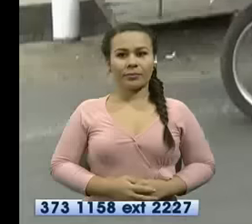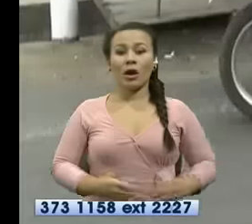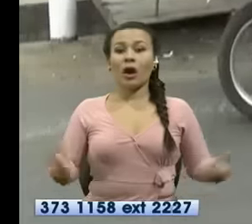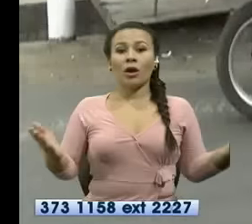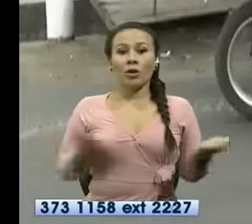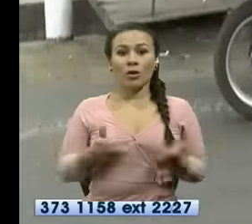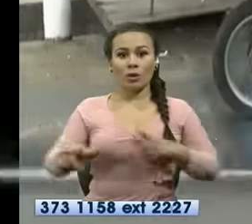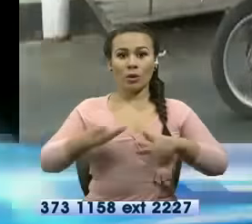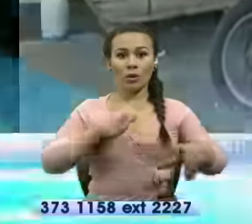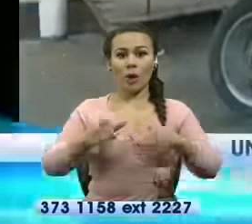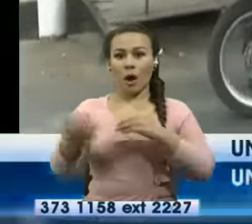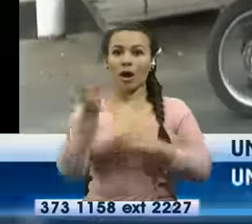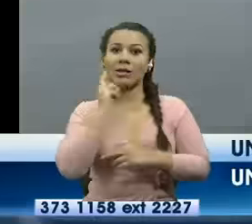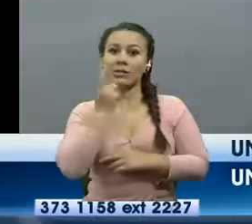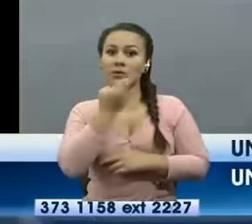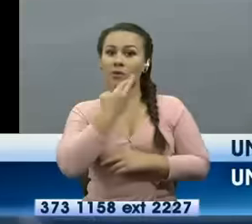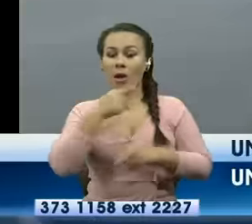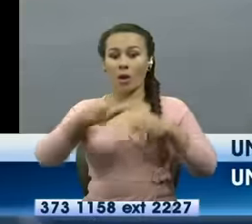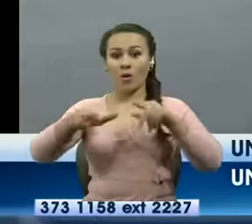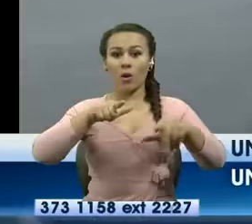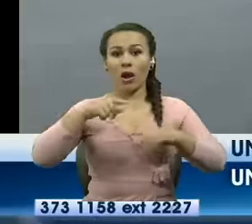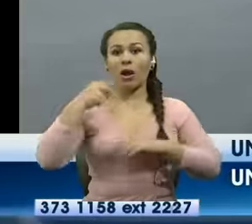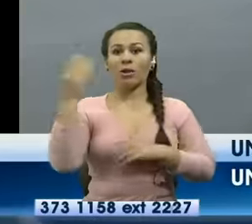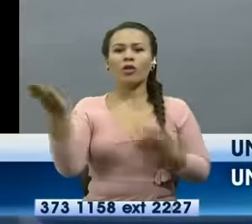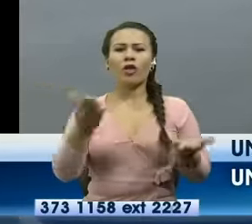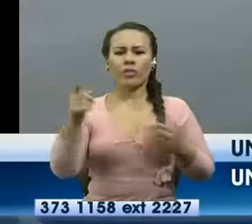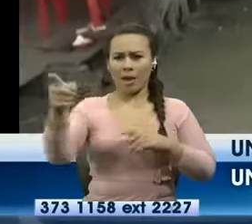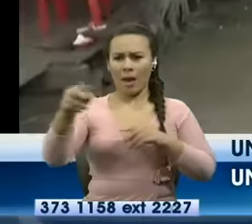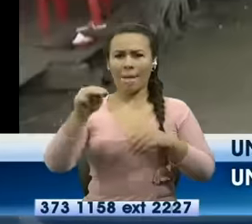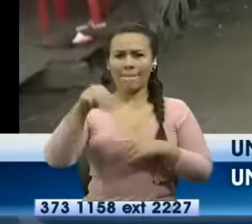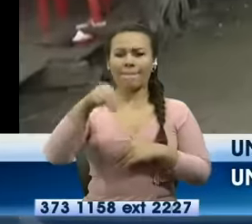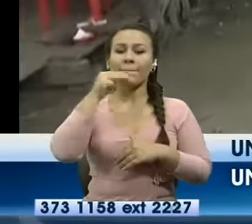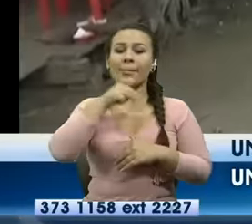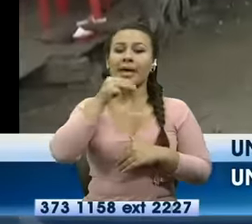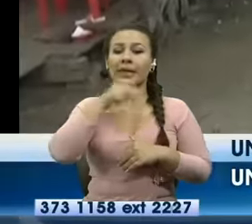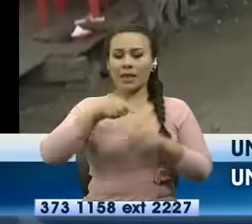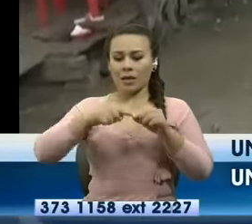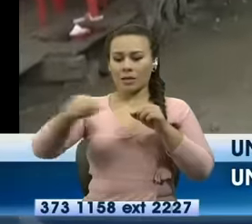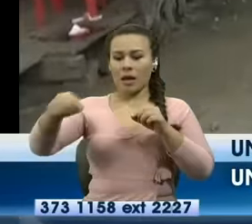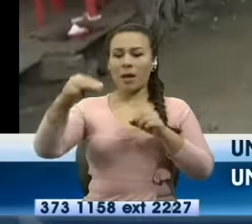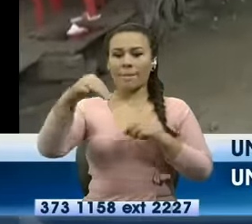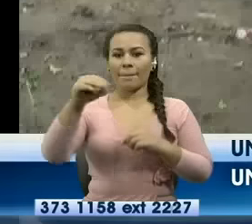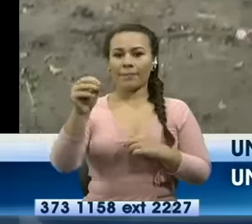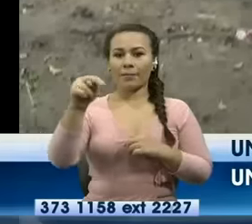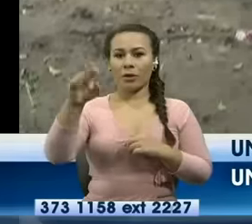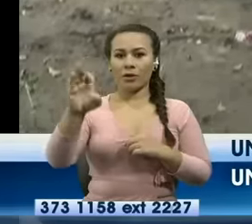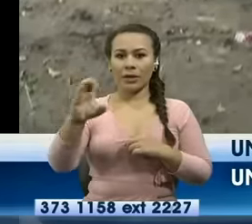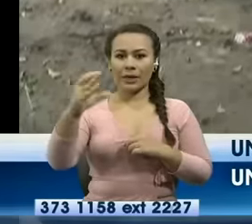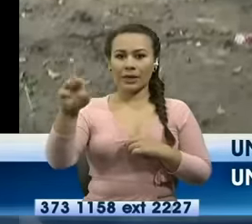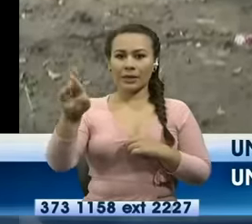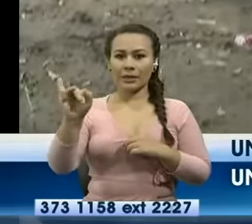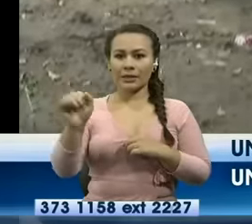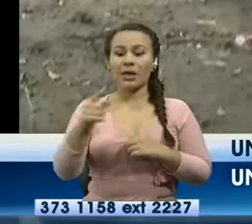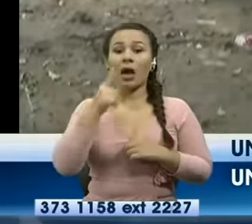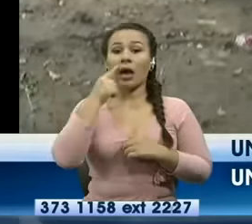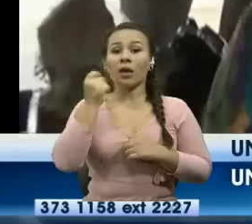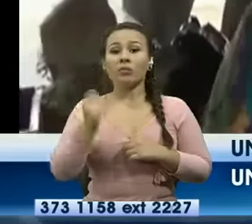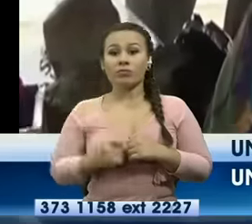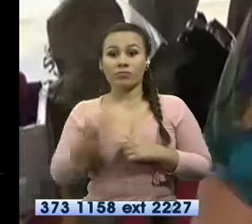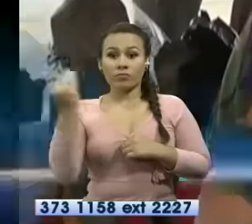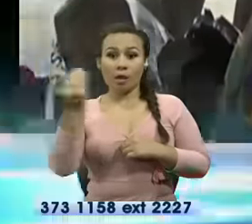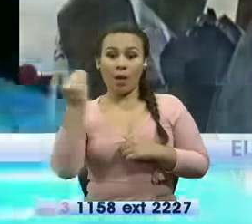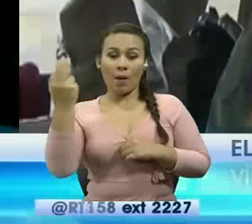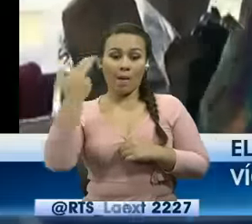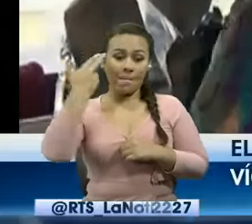ocurrió en un comedor ubicado a costado de la vía Manta Monte Cristi a la altura del sector La Aurora un joven recibió un balazo mientras terminaba de almorzar